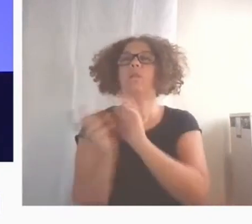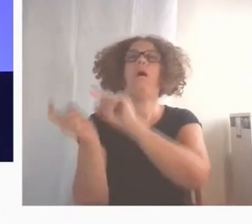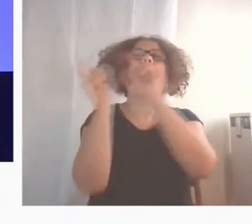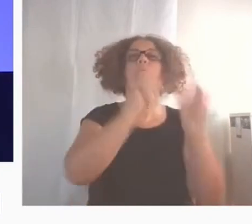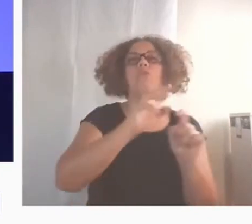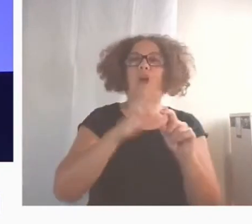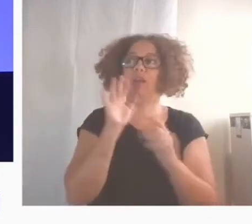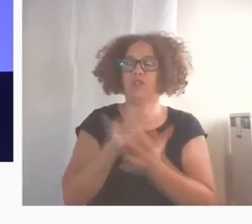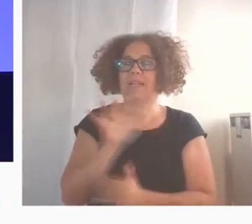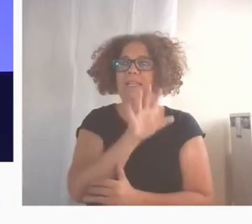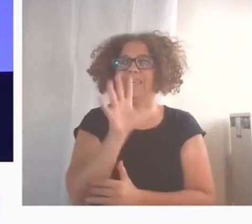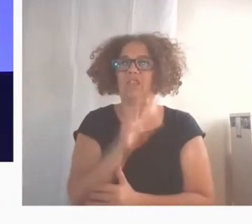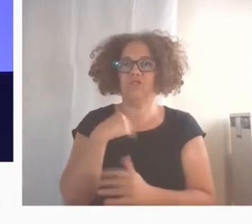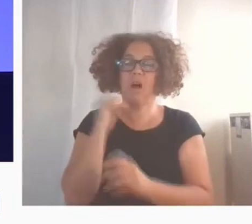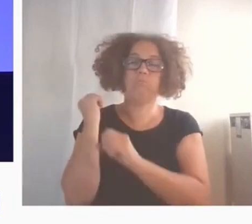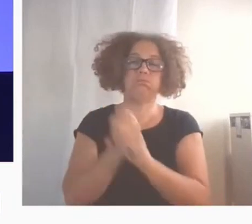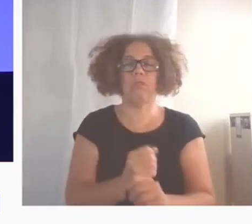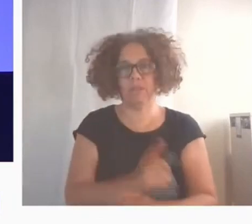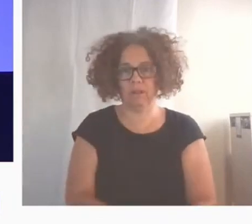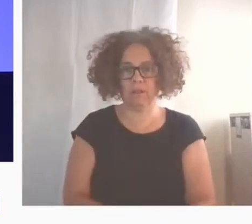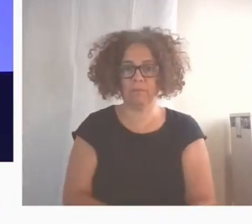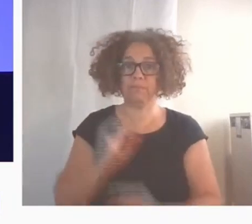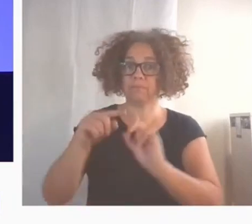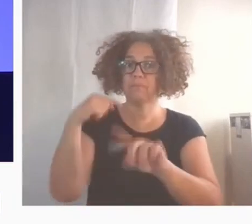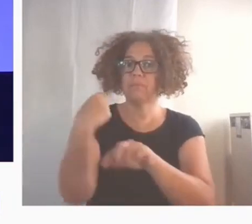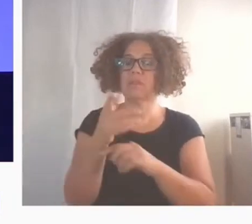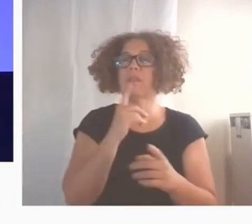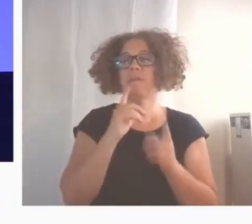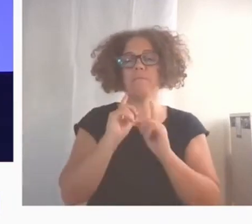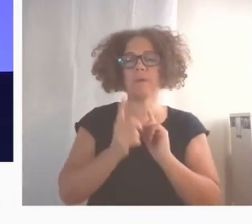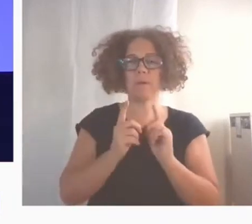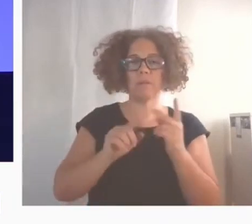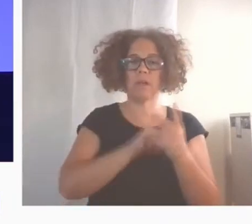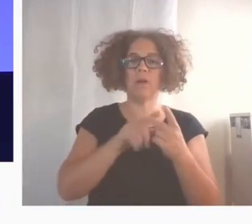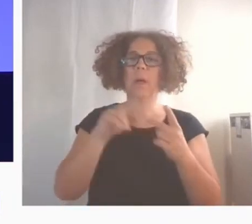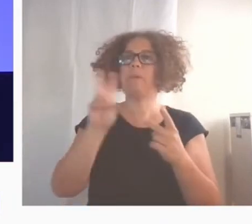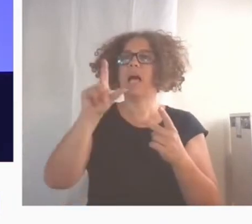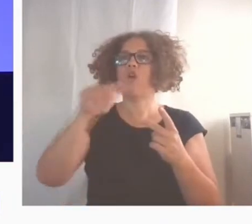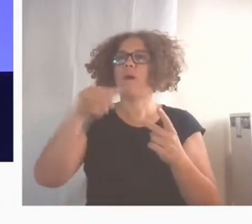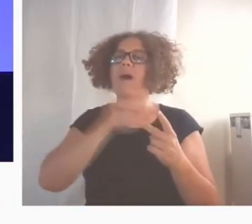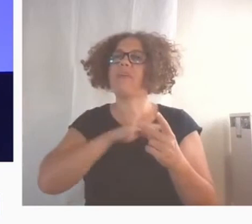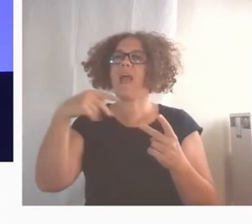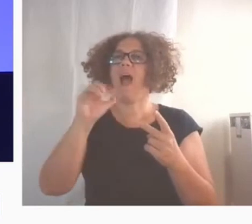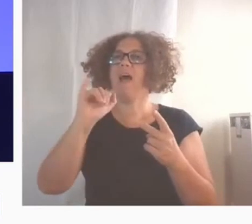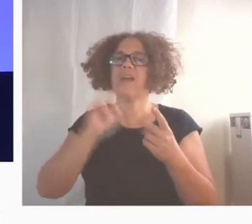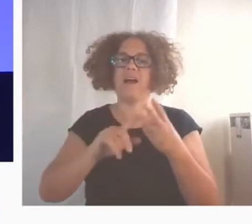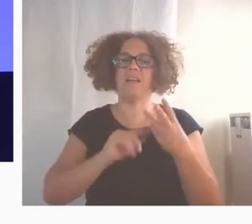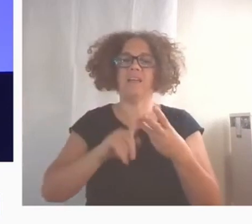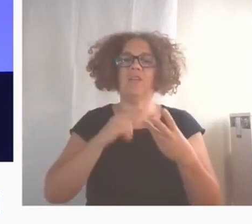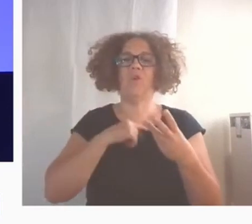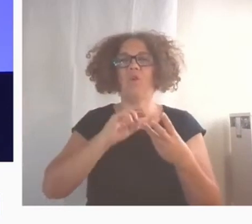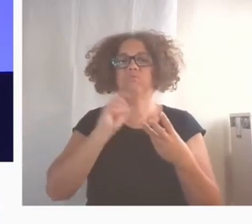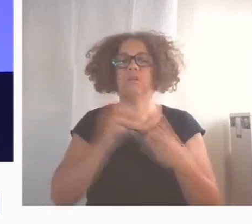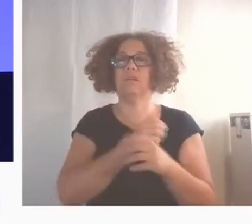celebrando. Bueno, después de Bilbao, será el turno de Vilanova de Gaya, en Portugal, y de Comodoro Rivadavia, en